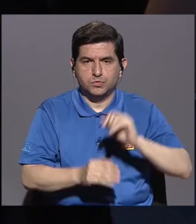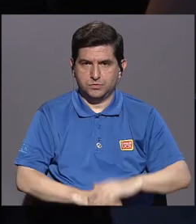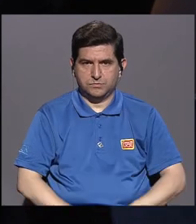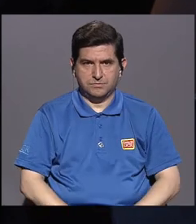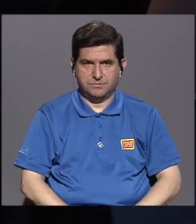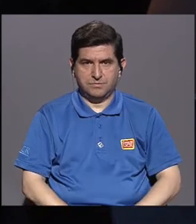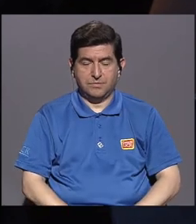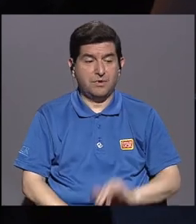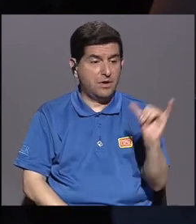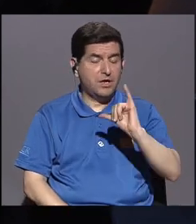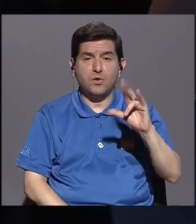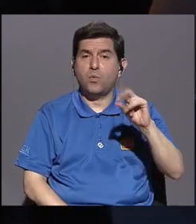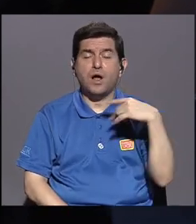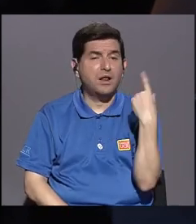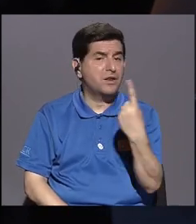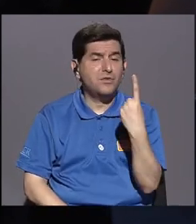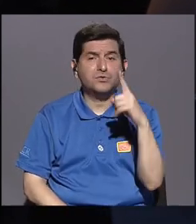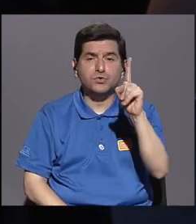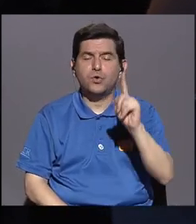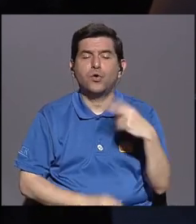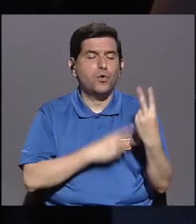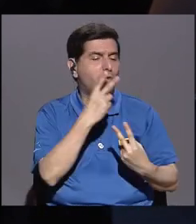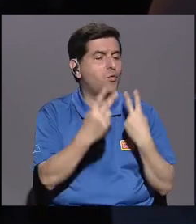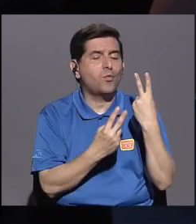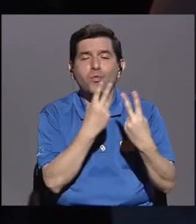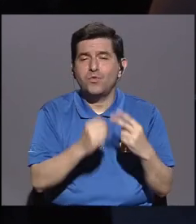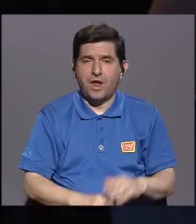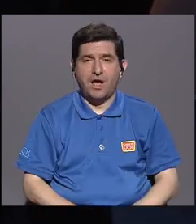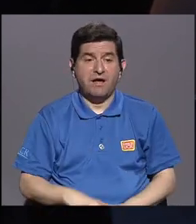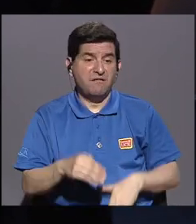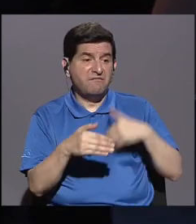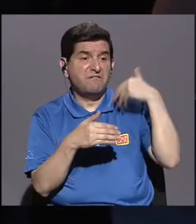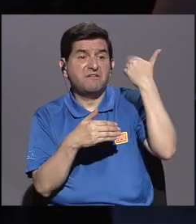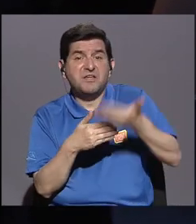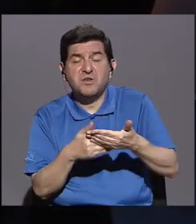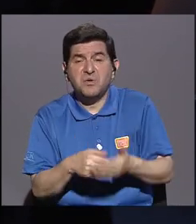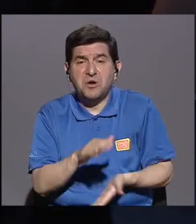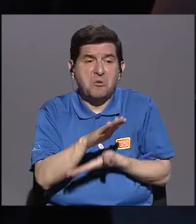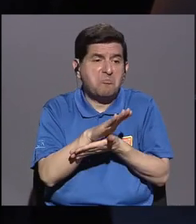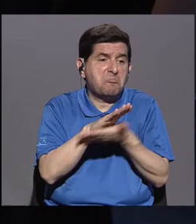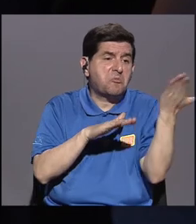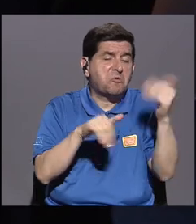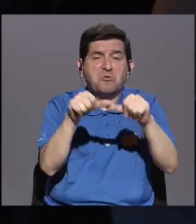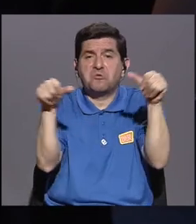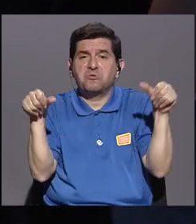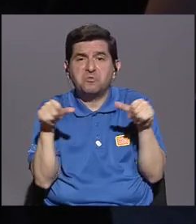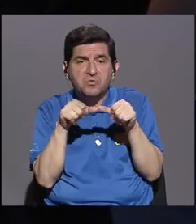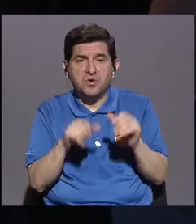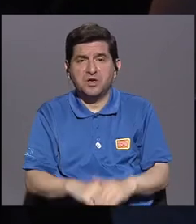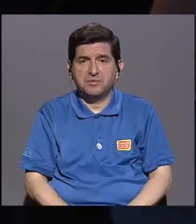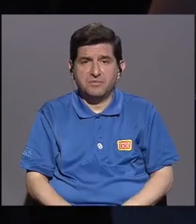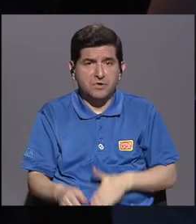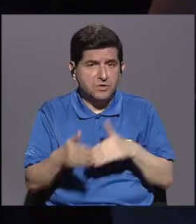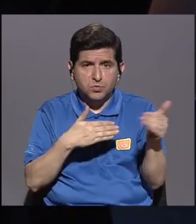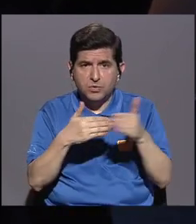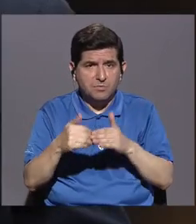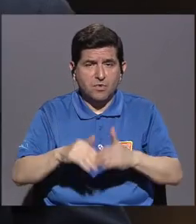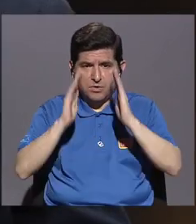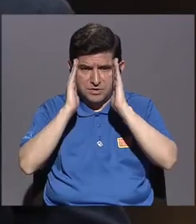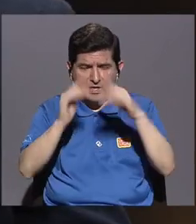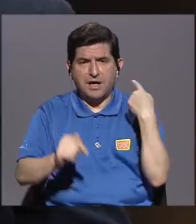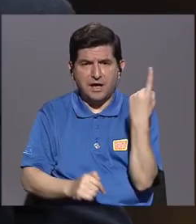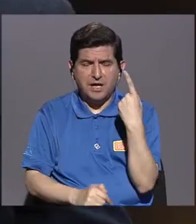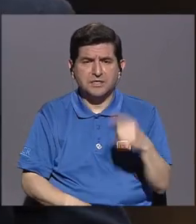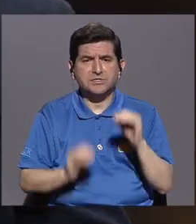Entonces, queremos igual que no sea solo una visita y que después salimos de las aulas y pese a que hay un seguimiento